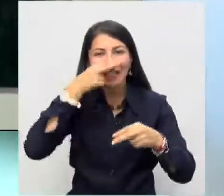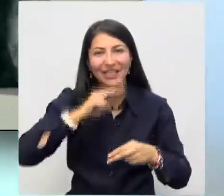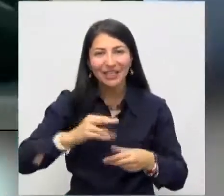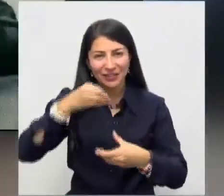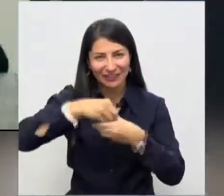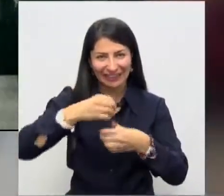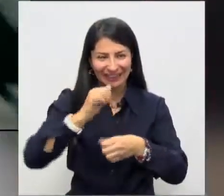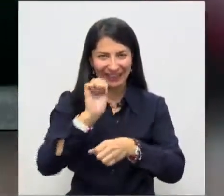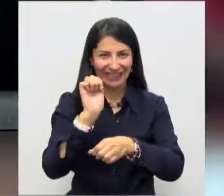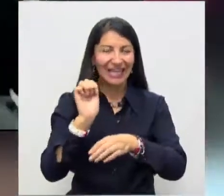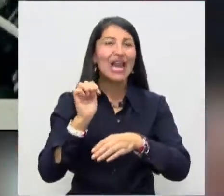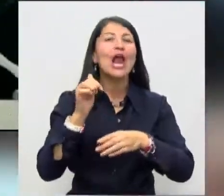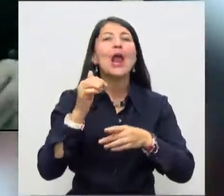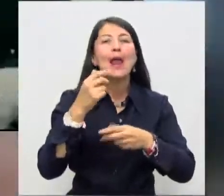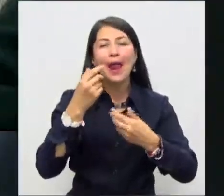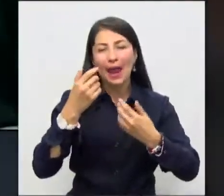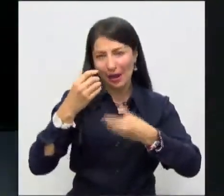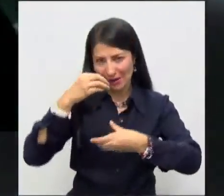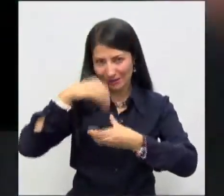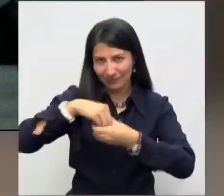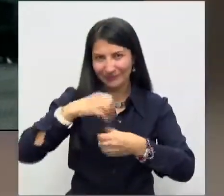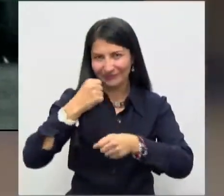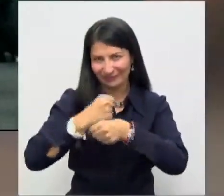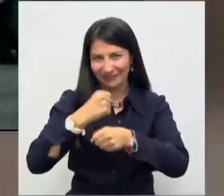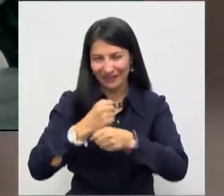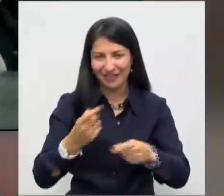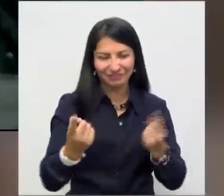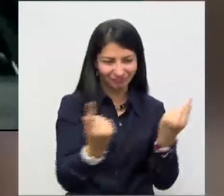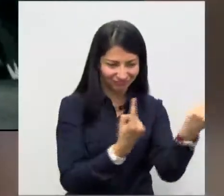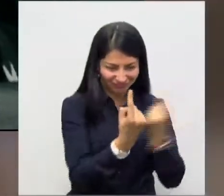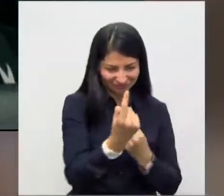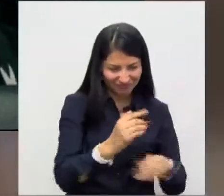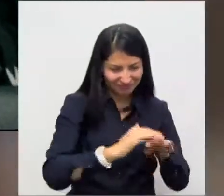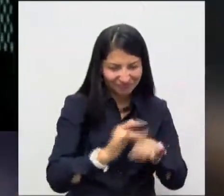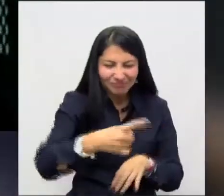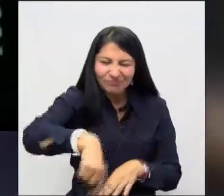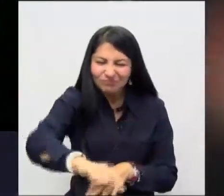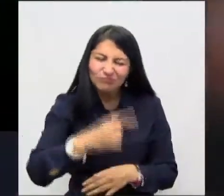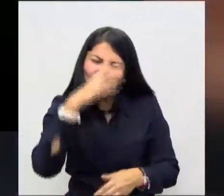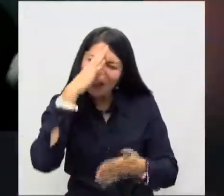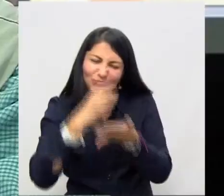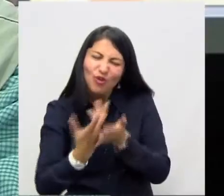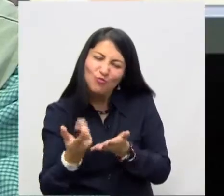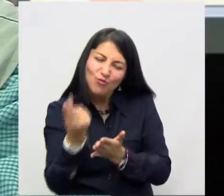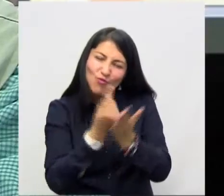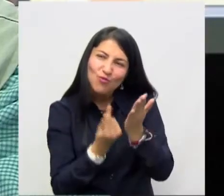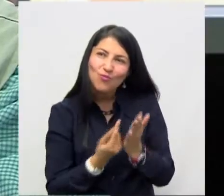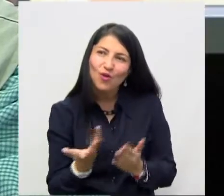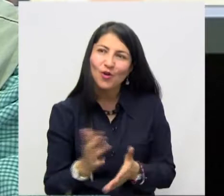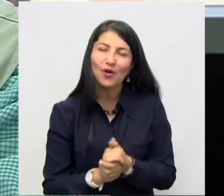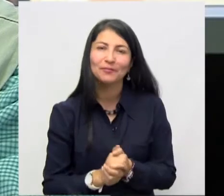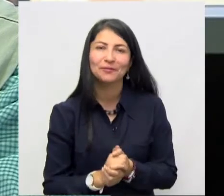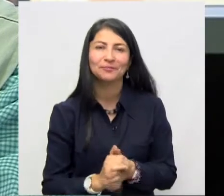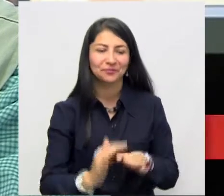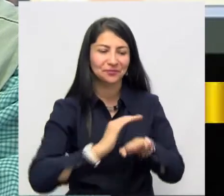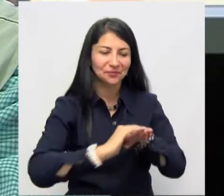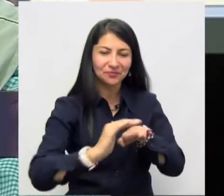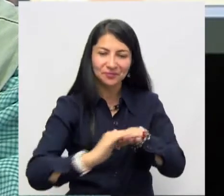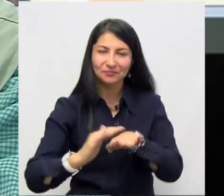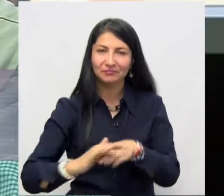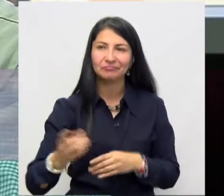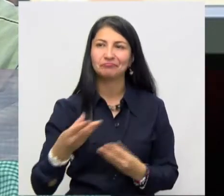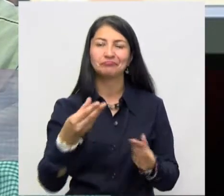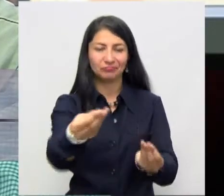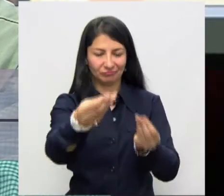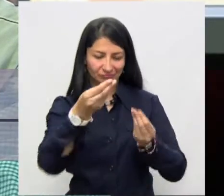para que en sus palabras explicaran cómo le aportan sus papás a la transformación institucional. Recibió la invitación de